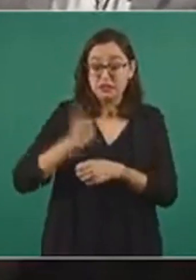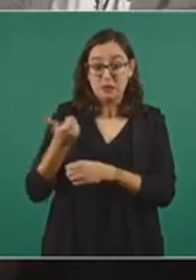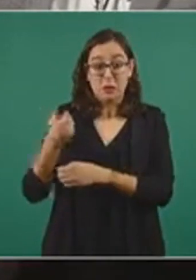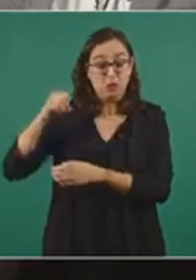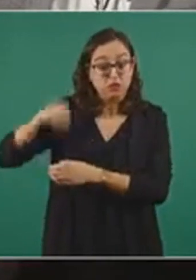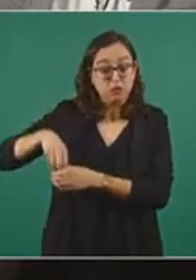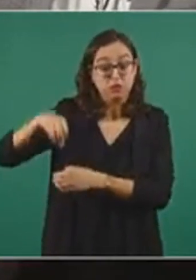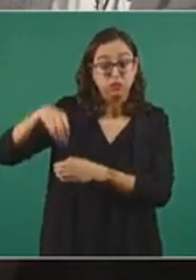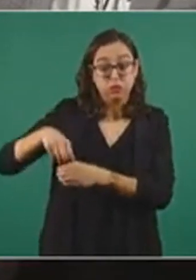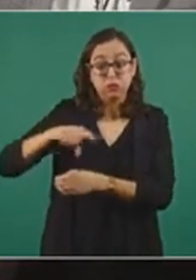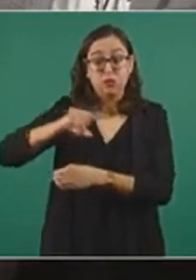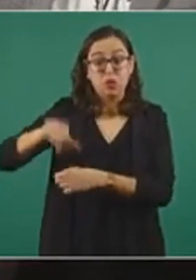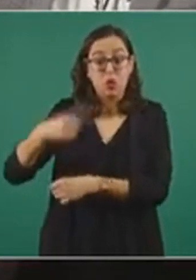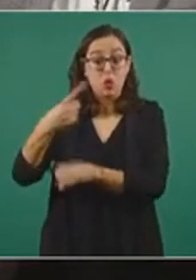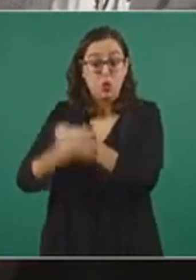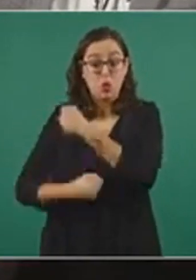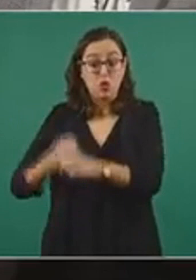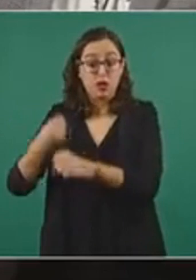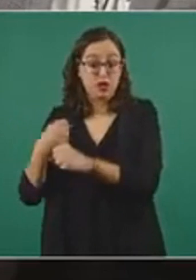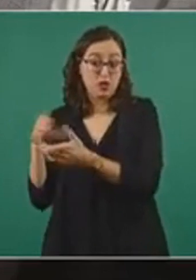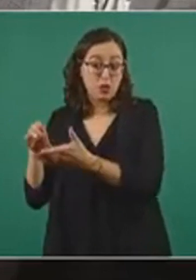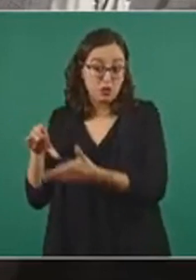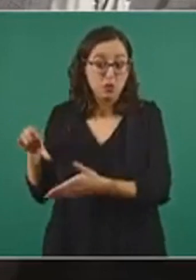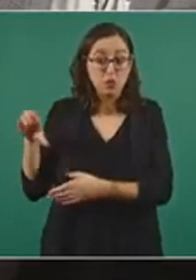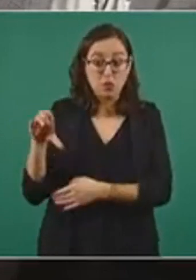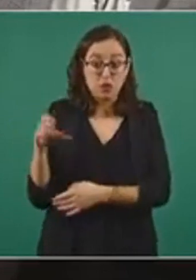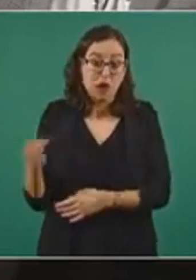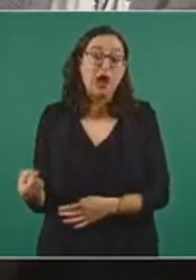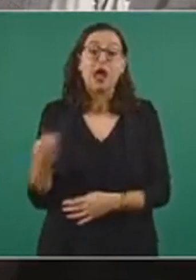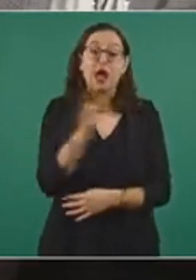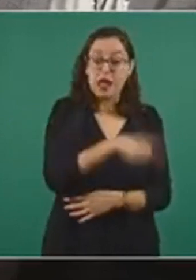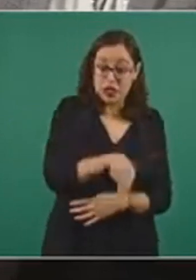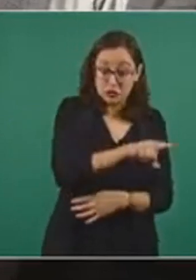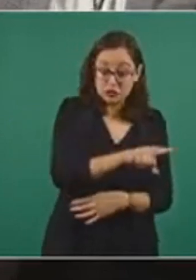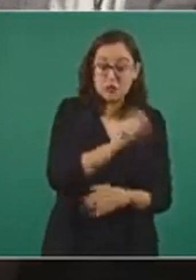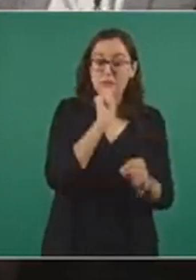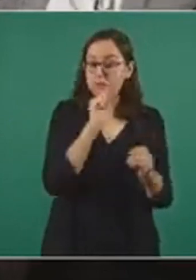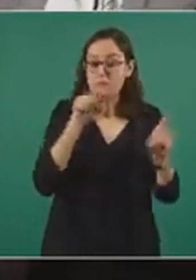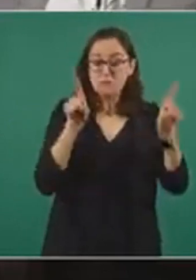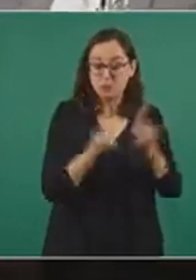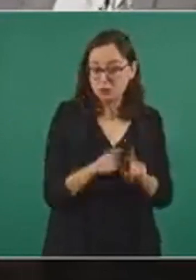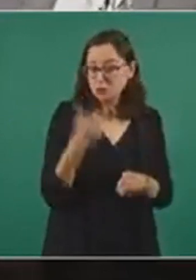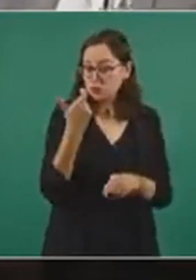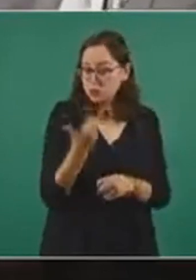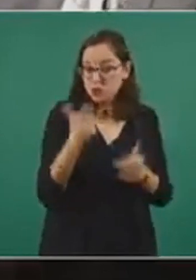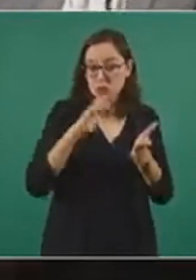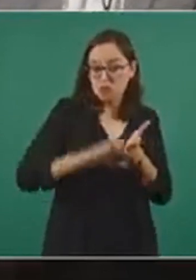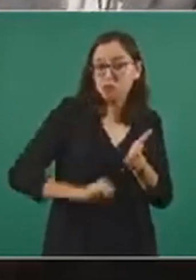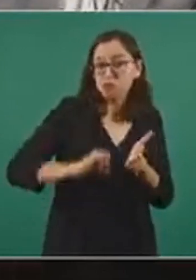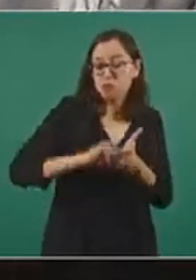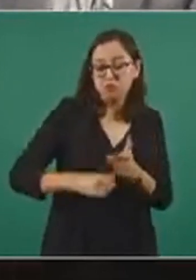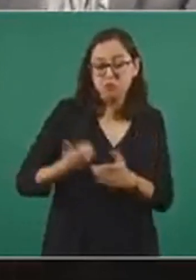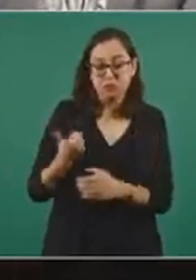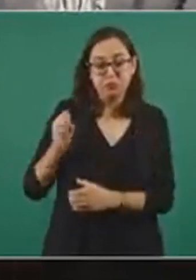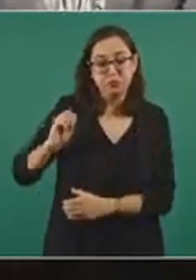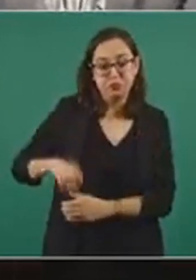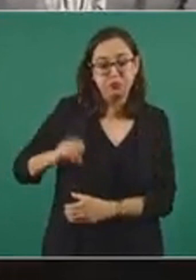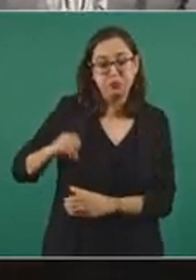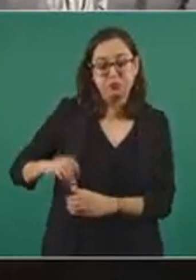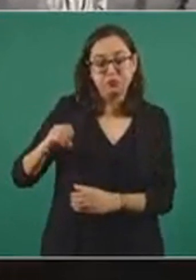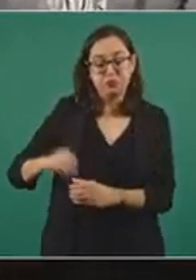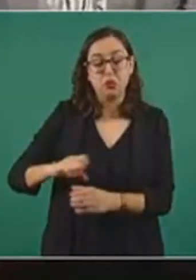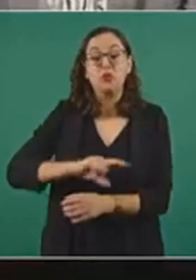da un año después. En este caso, ellos también hicieron ese ahorro, se les hizo ese descuento de su salario e iba